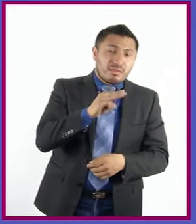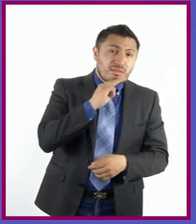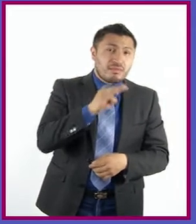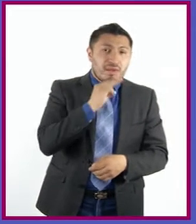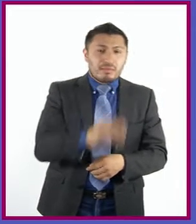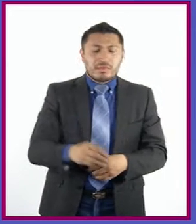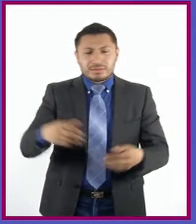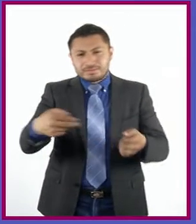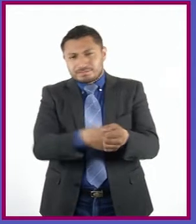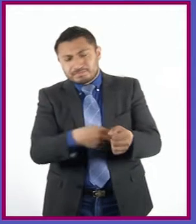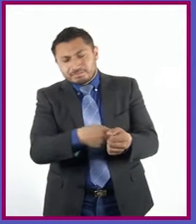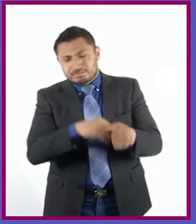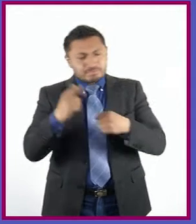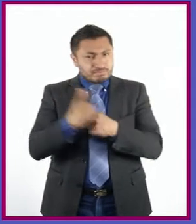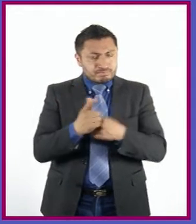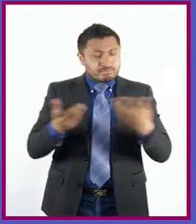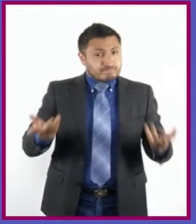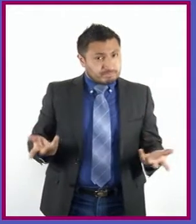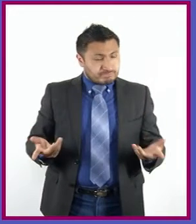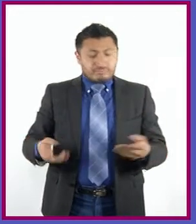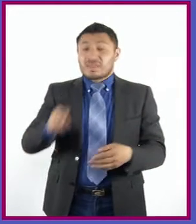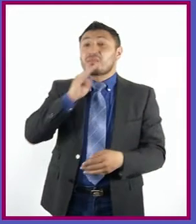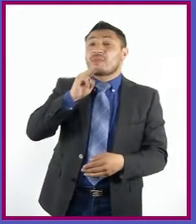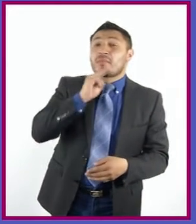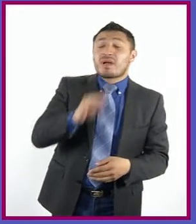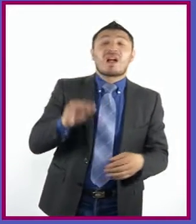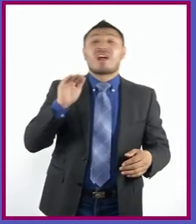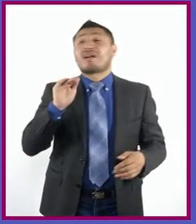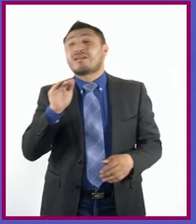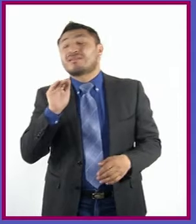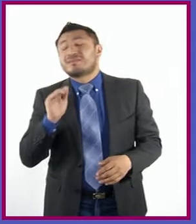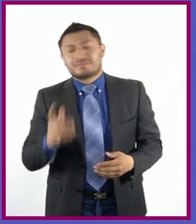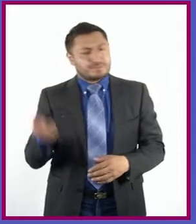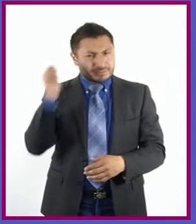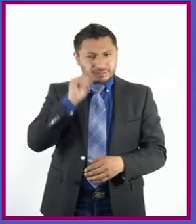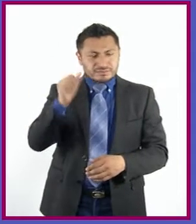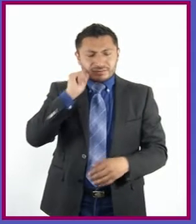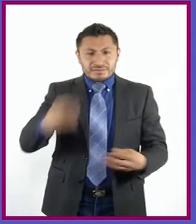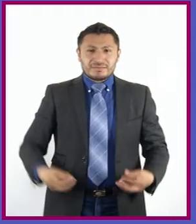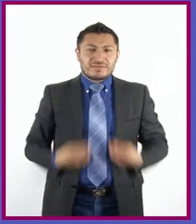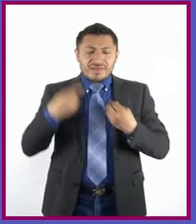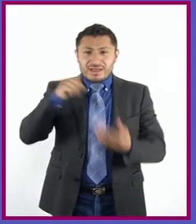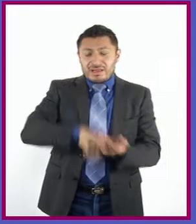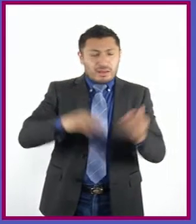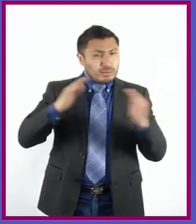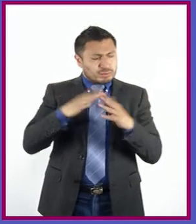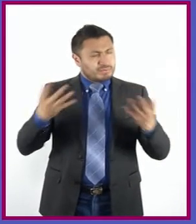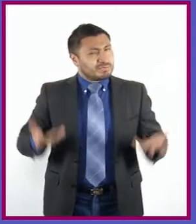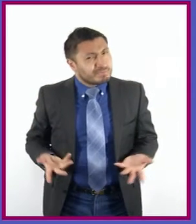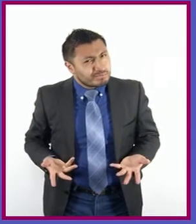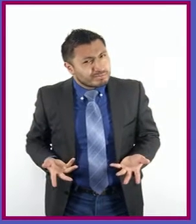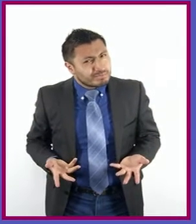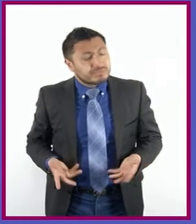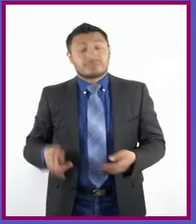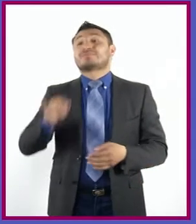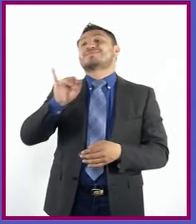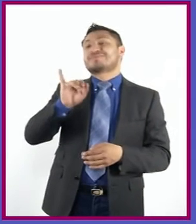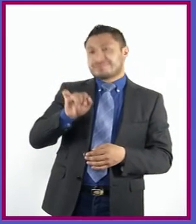me ocultaba algo. Mamá, ¿siempre vivimos en esta casa? ¿Sí?